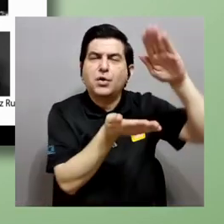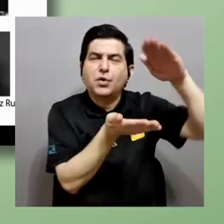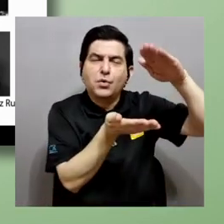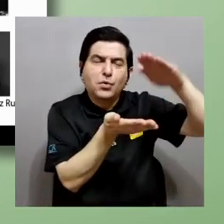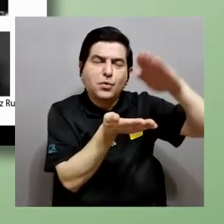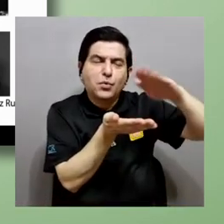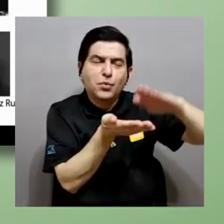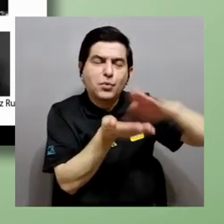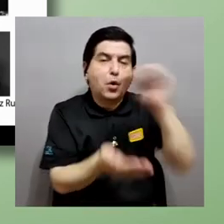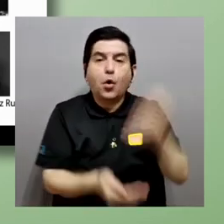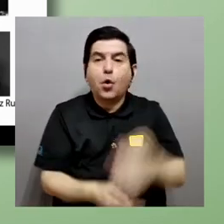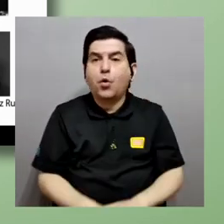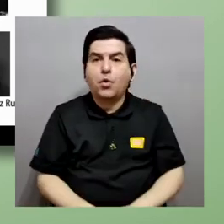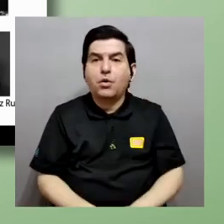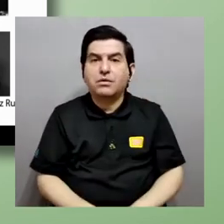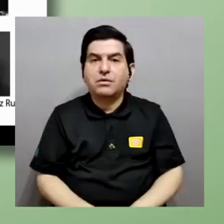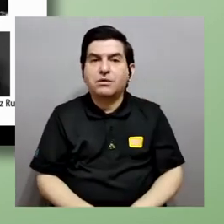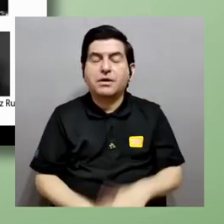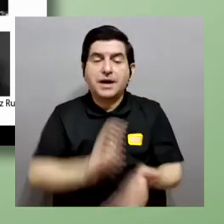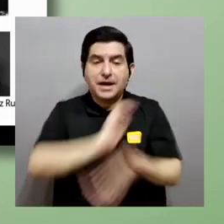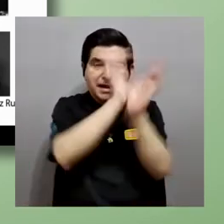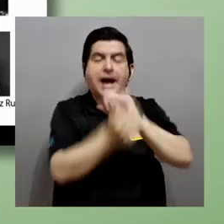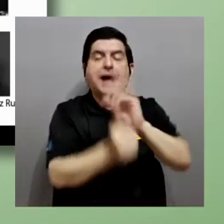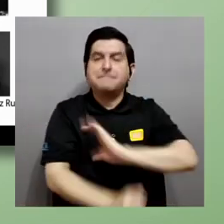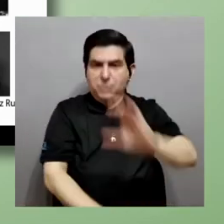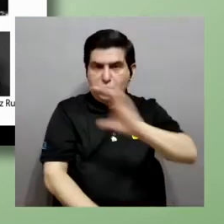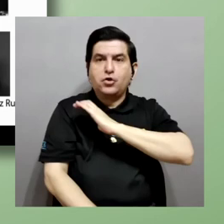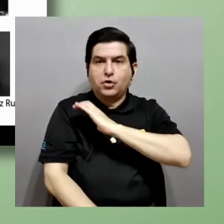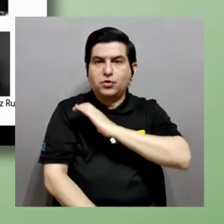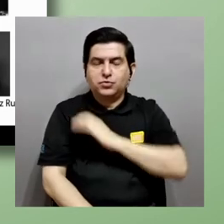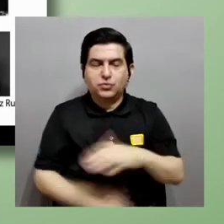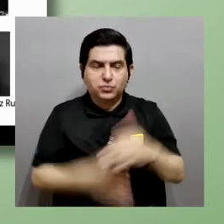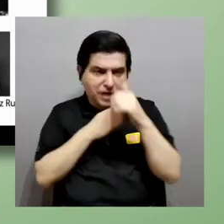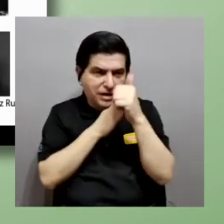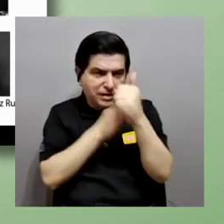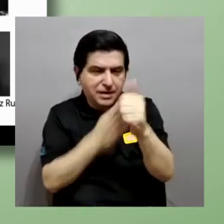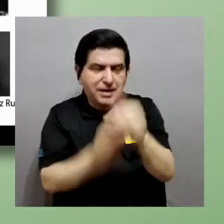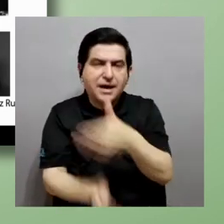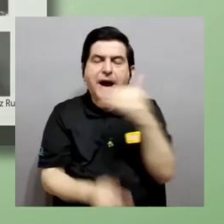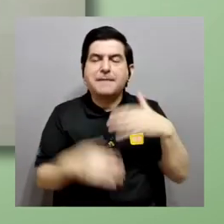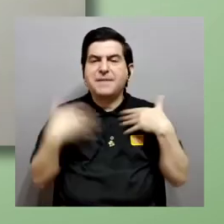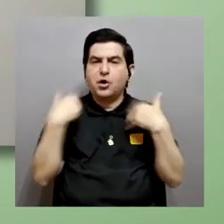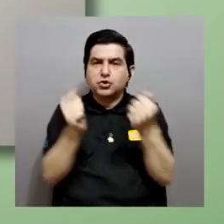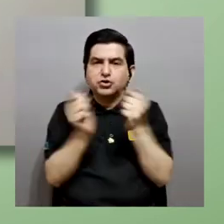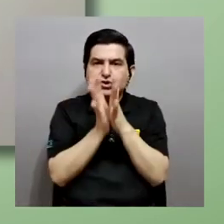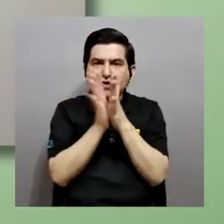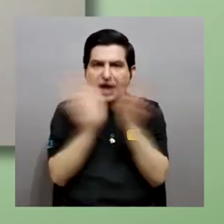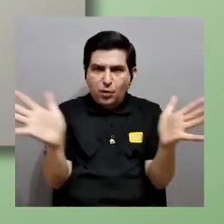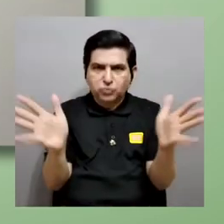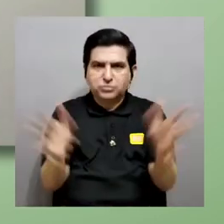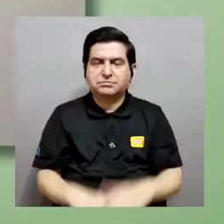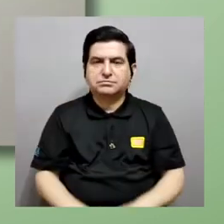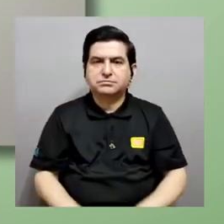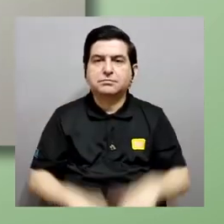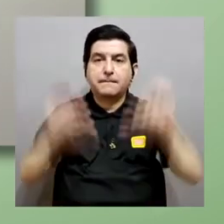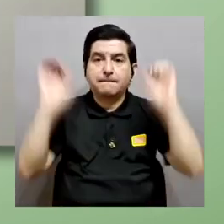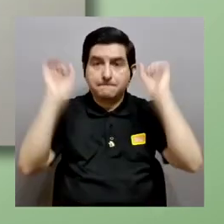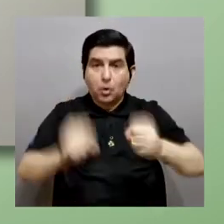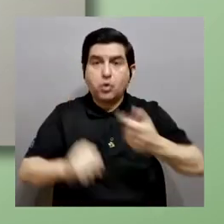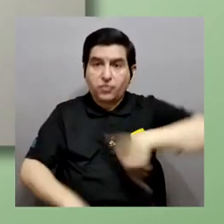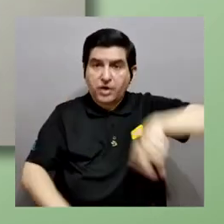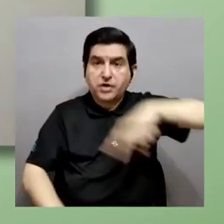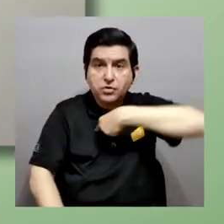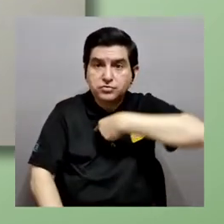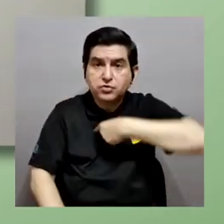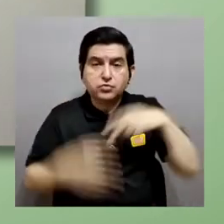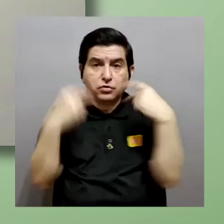mitigar o puede generar un cambio de comportamiento que va en dirección a mejorar la salud pública que podemos